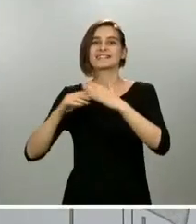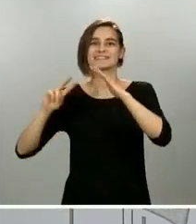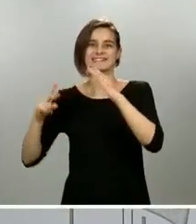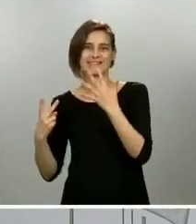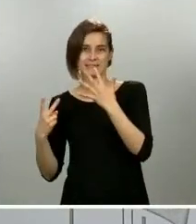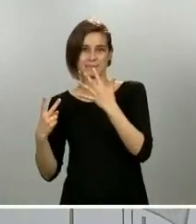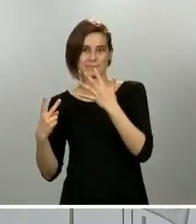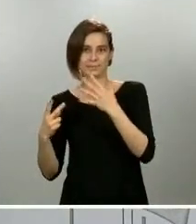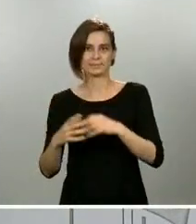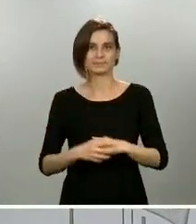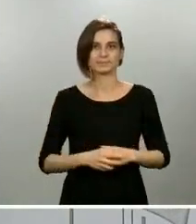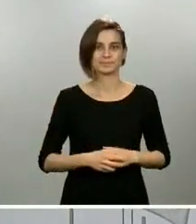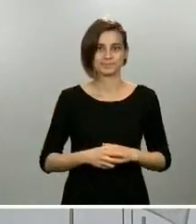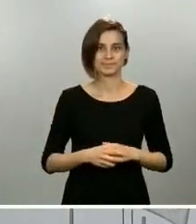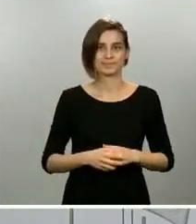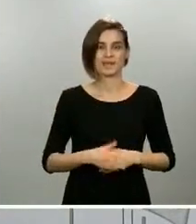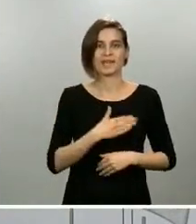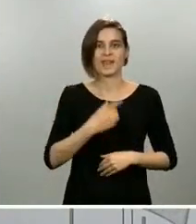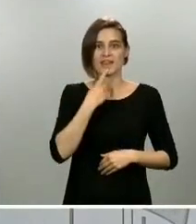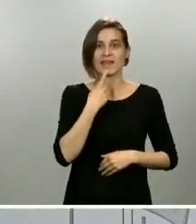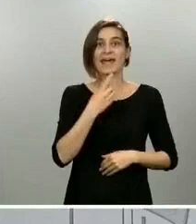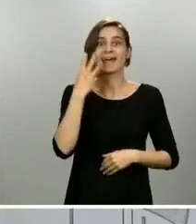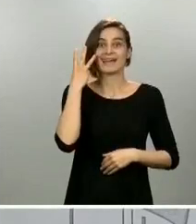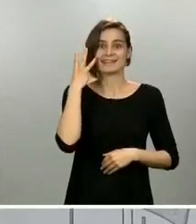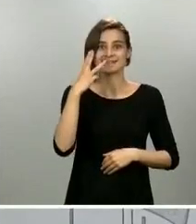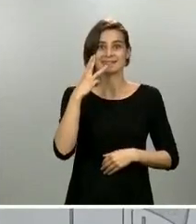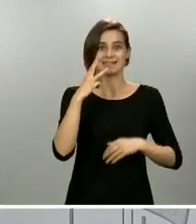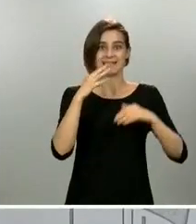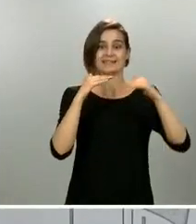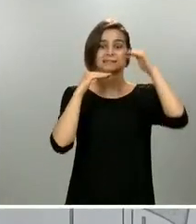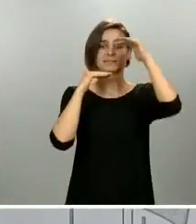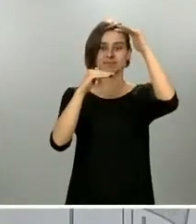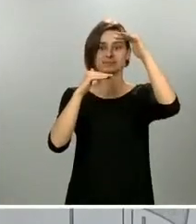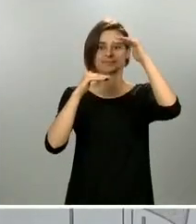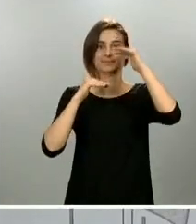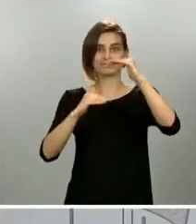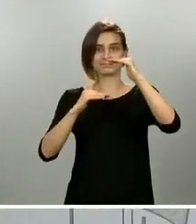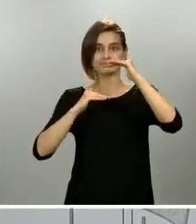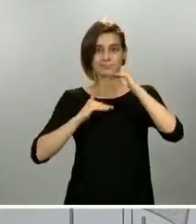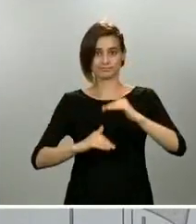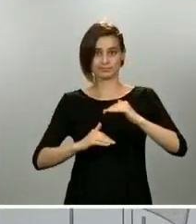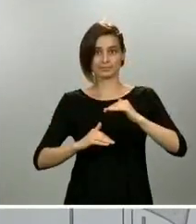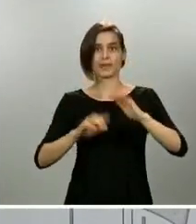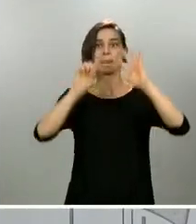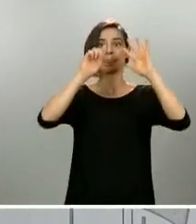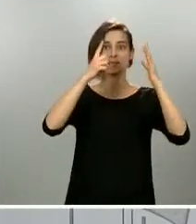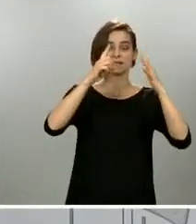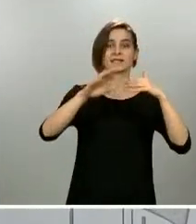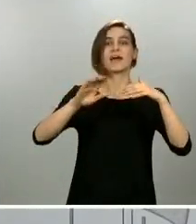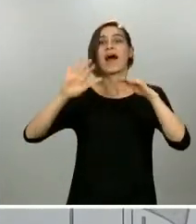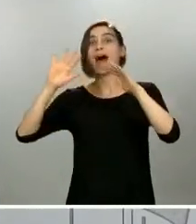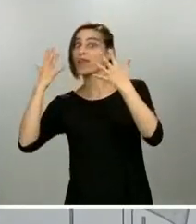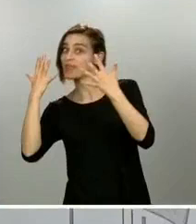Hay tres espacios, mañana y tarde, de 6 a 10 y de 8 a 11, para actividad